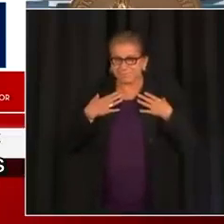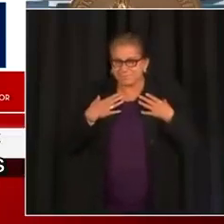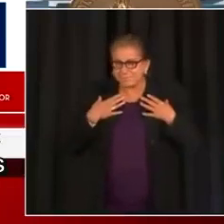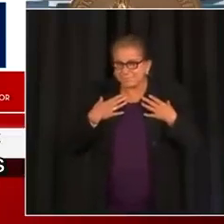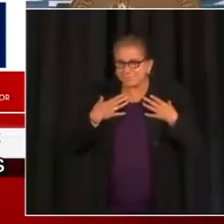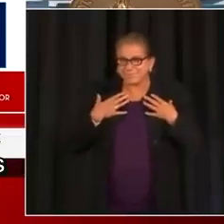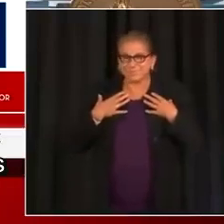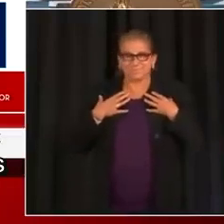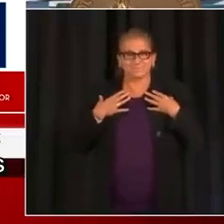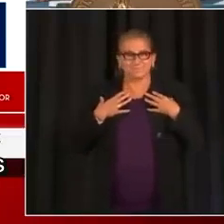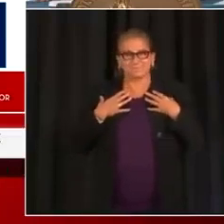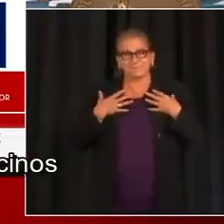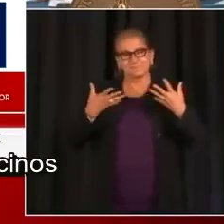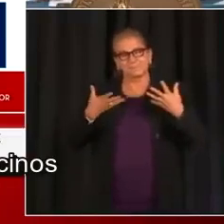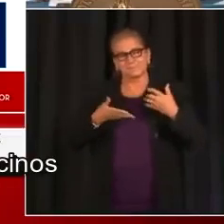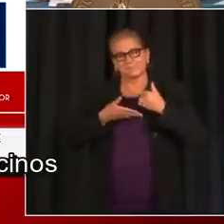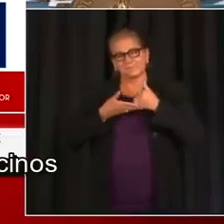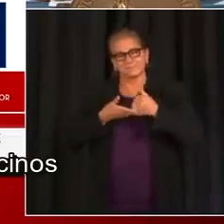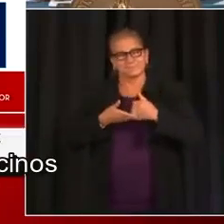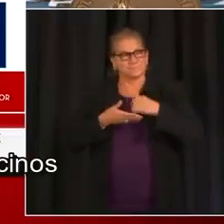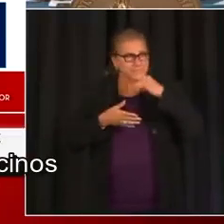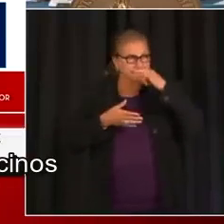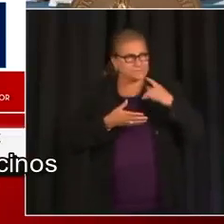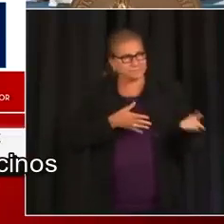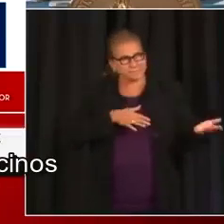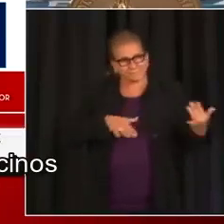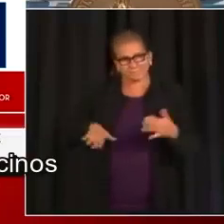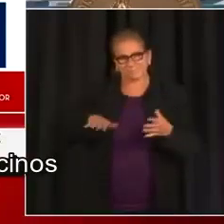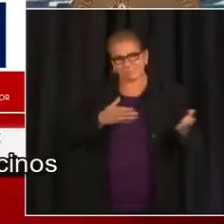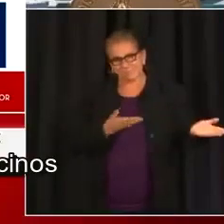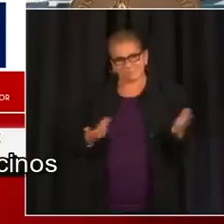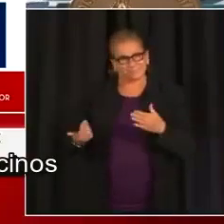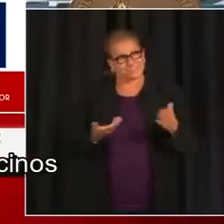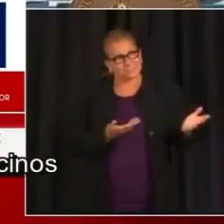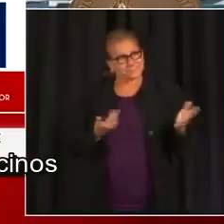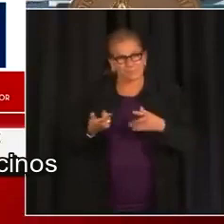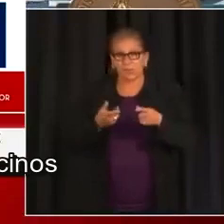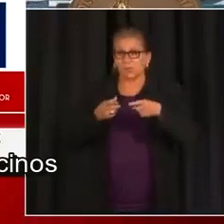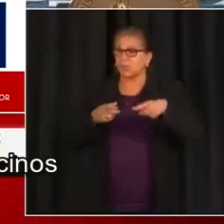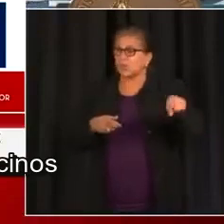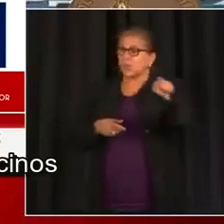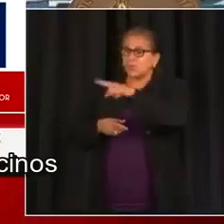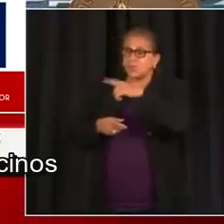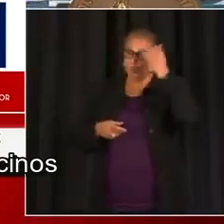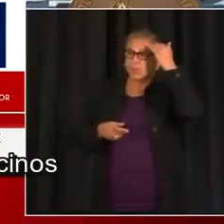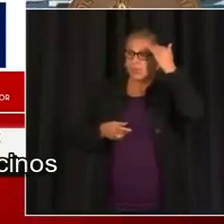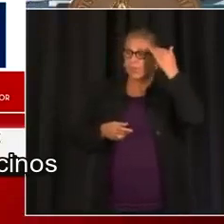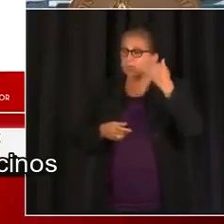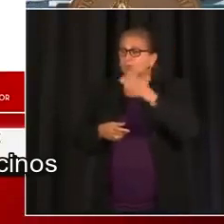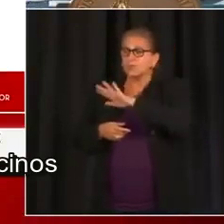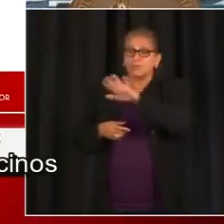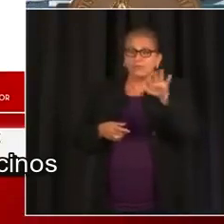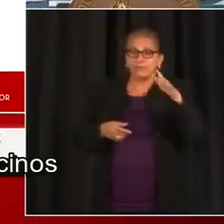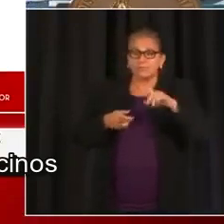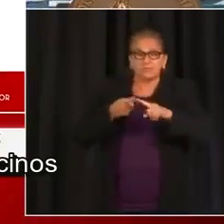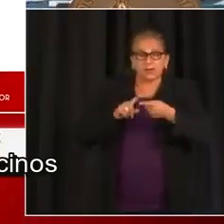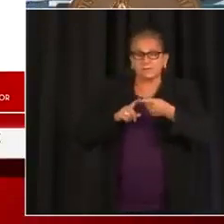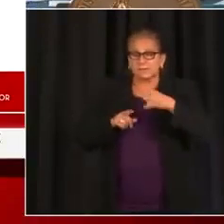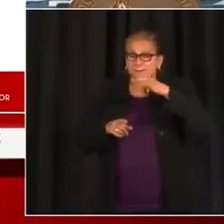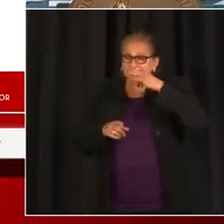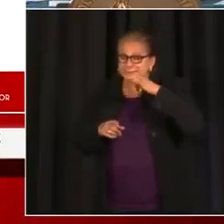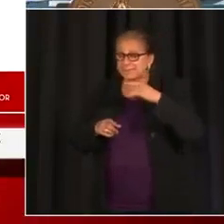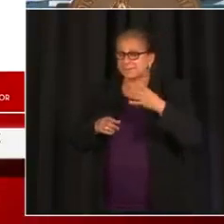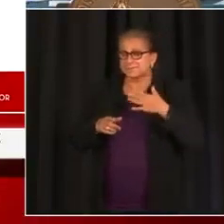estas tarjetas en estos sitios porque están trayendo amigos, familiares, a vecinos a estos sitios de vacunación para que se